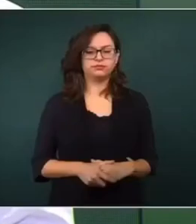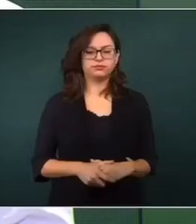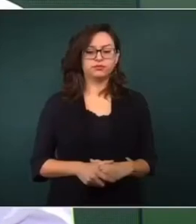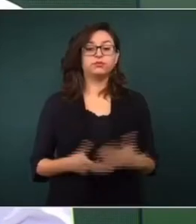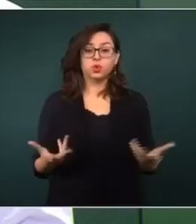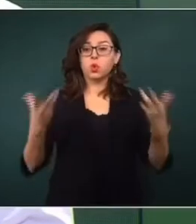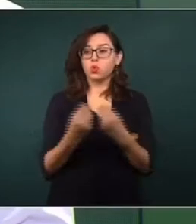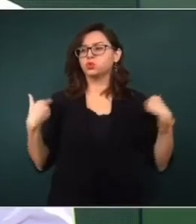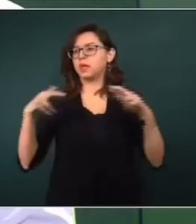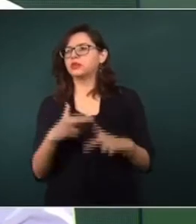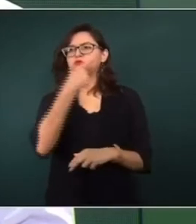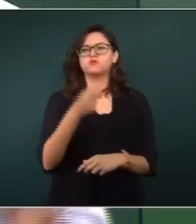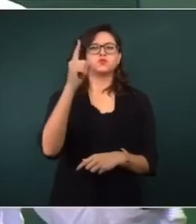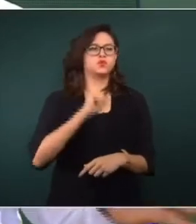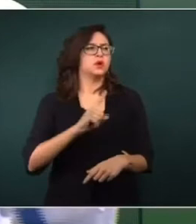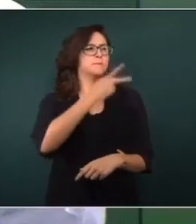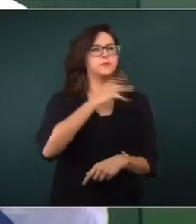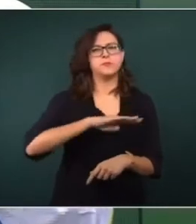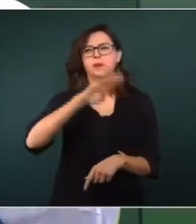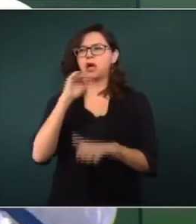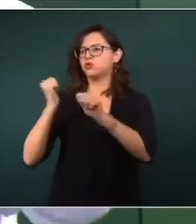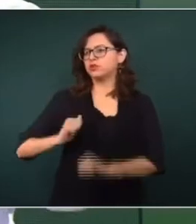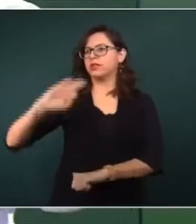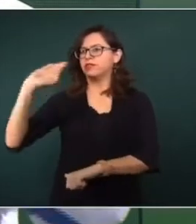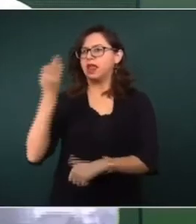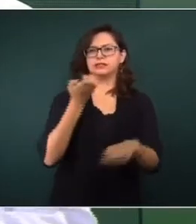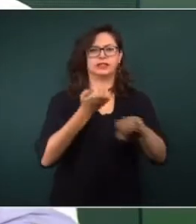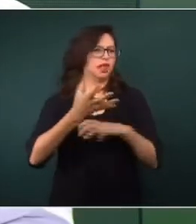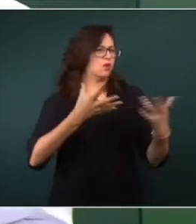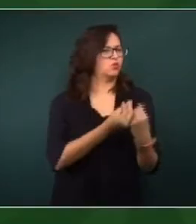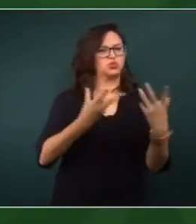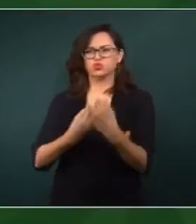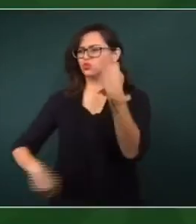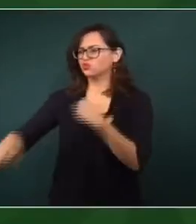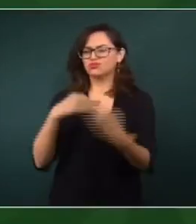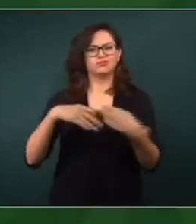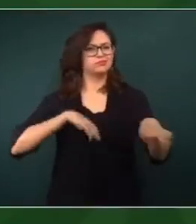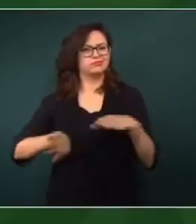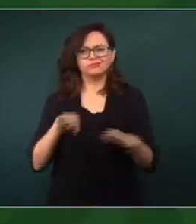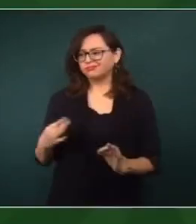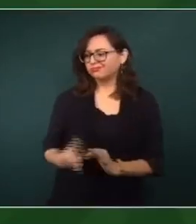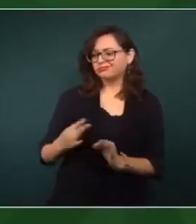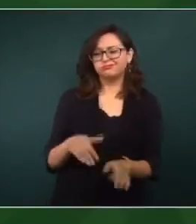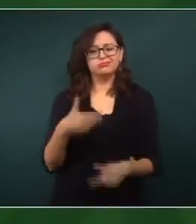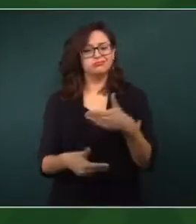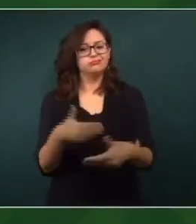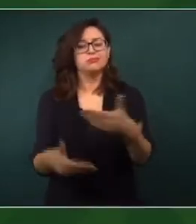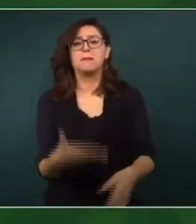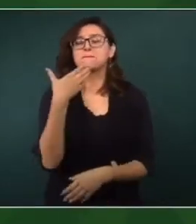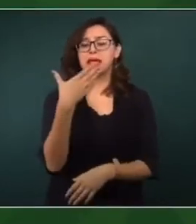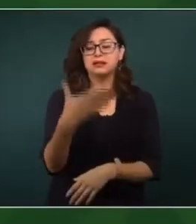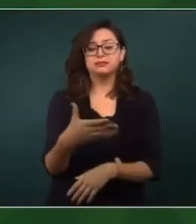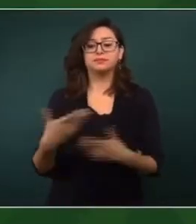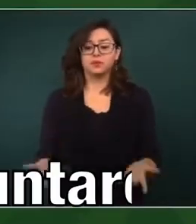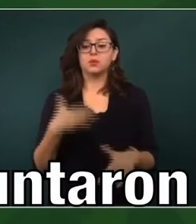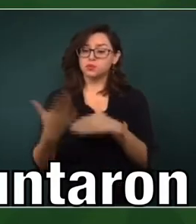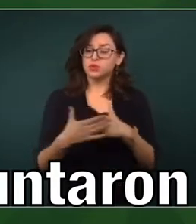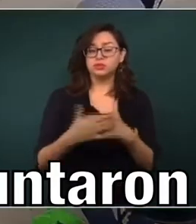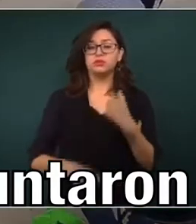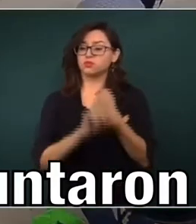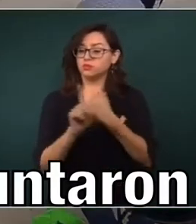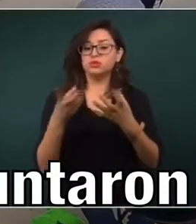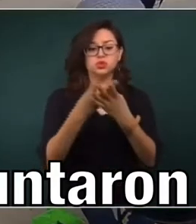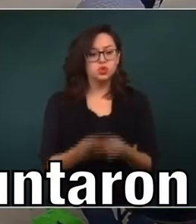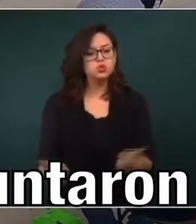del gobierno federal. Y vamos bien, lo que tenemos que resolver, y ya estábamos trabajando